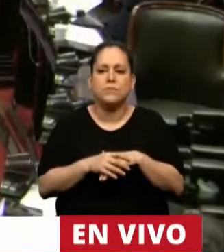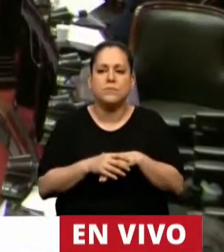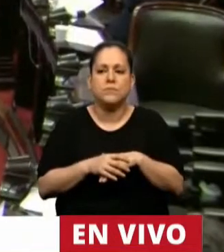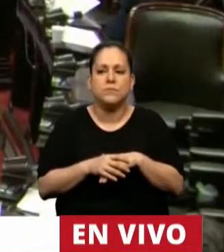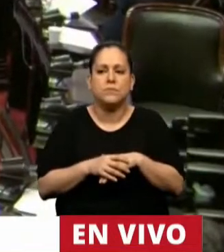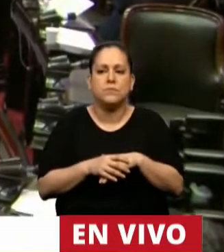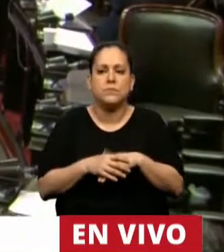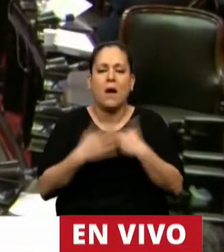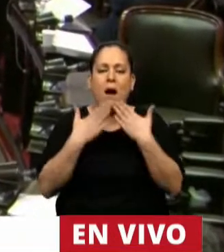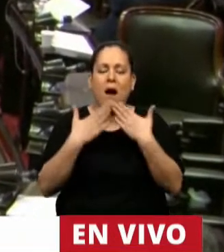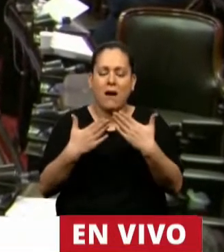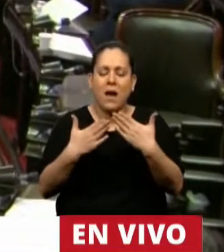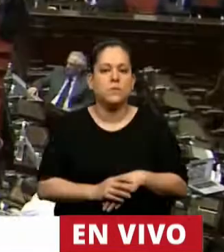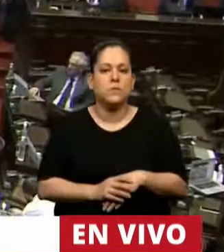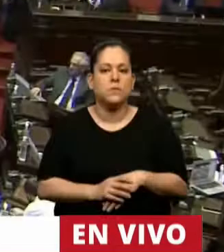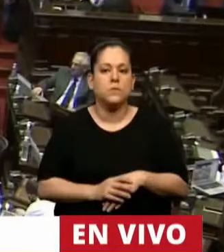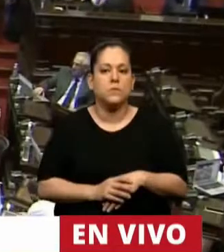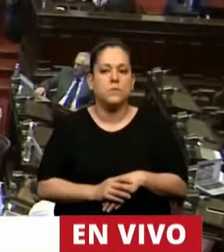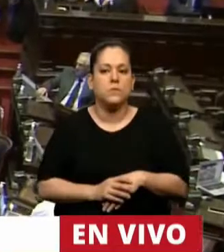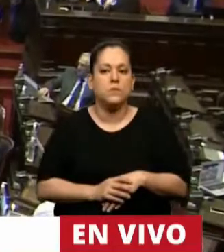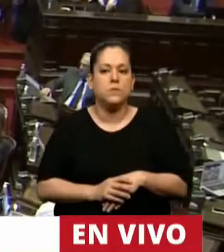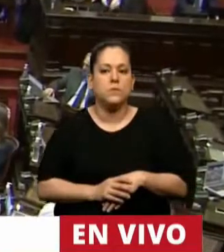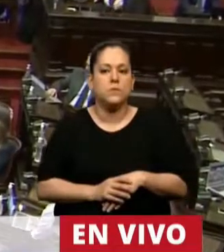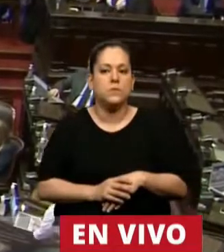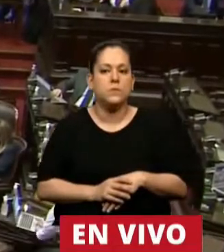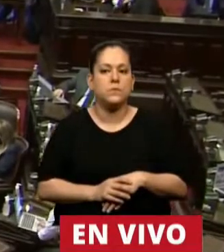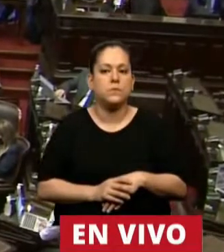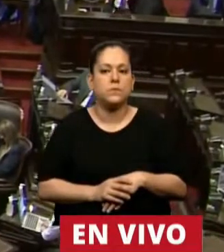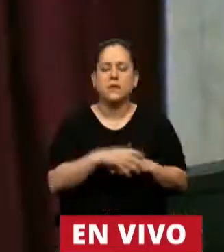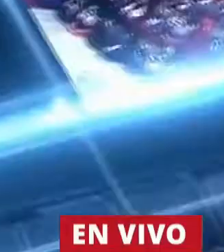protección de los activistas y defensores ambientales.